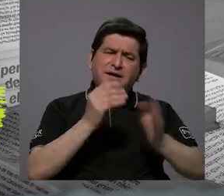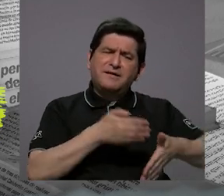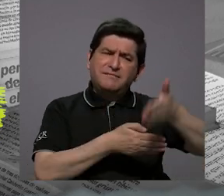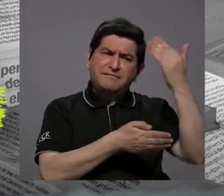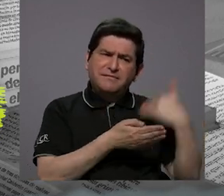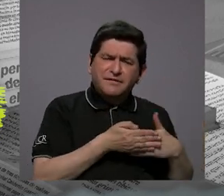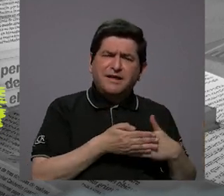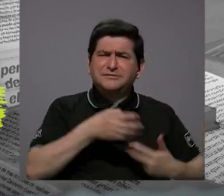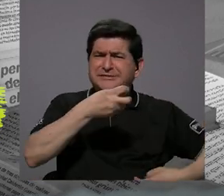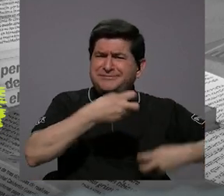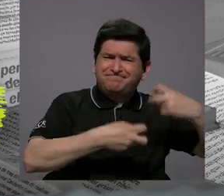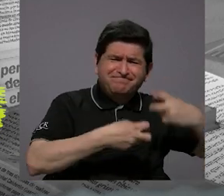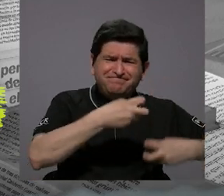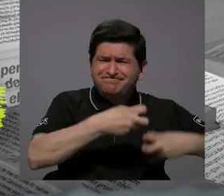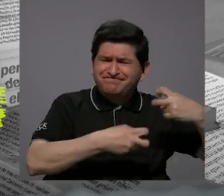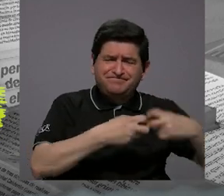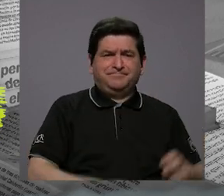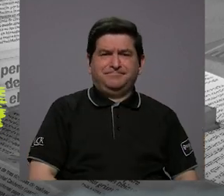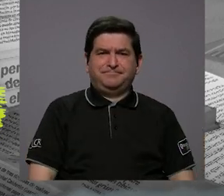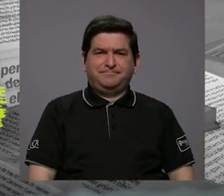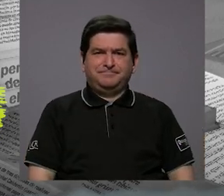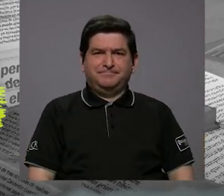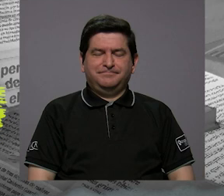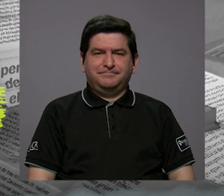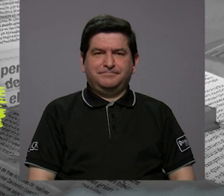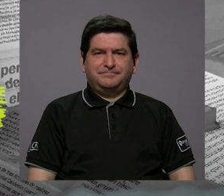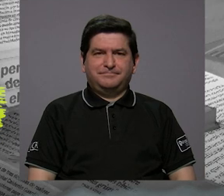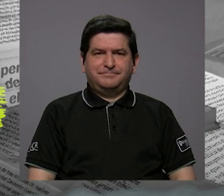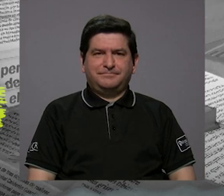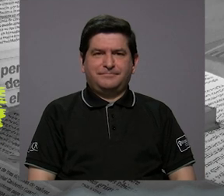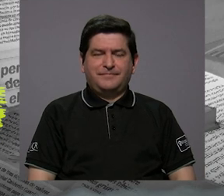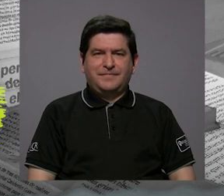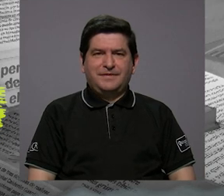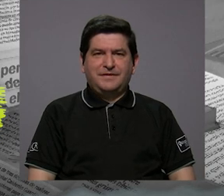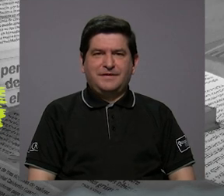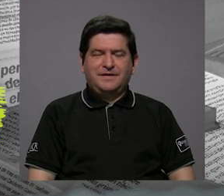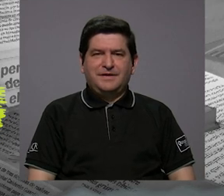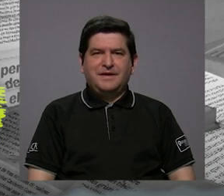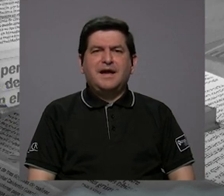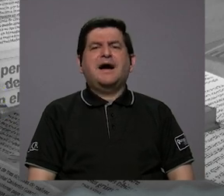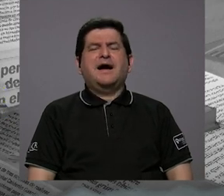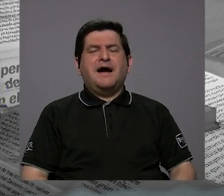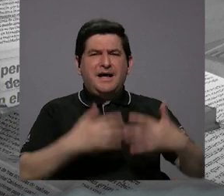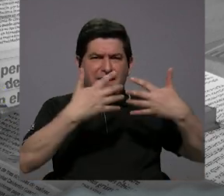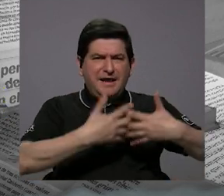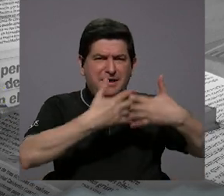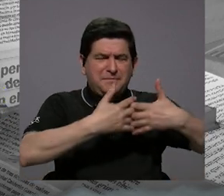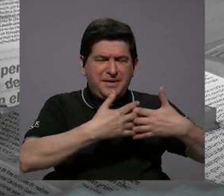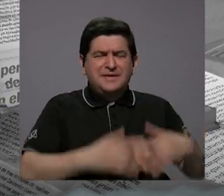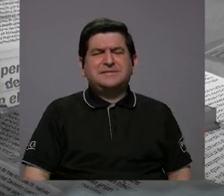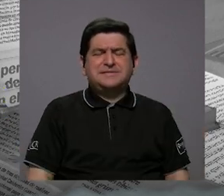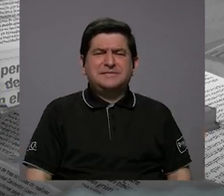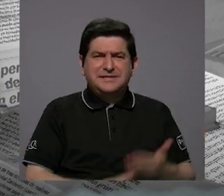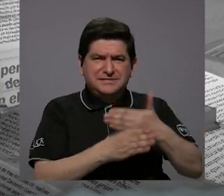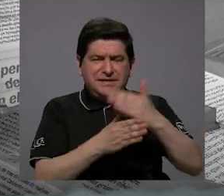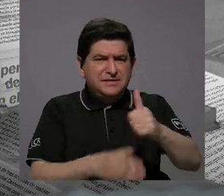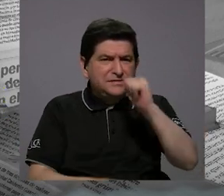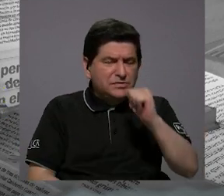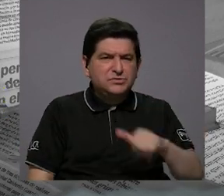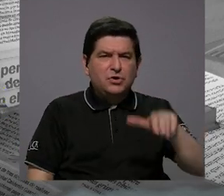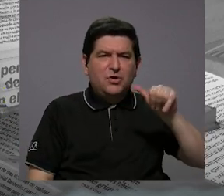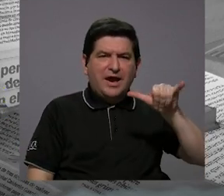hemos venido hablando de los conflictos, ¿quién es, los operadores, qué responsabilidad tienen, tanto